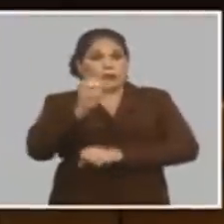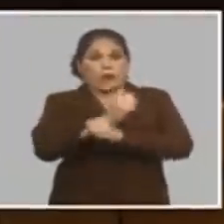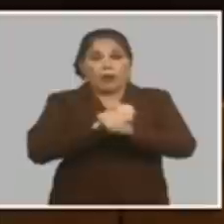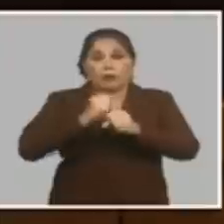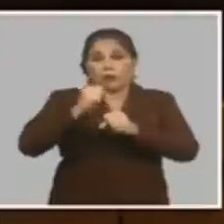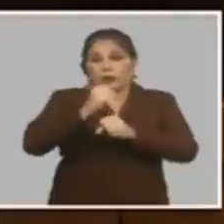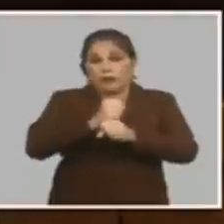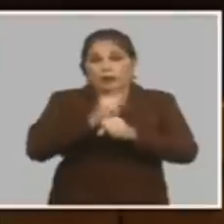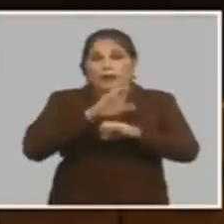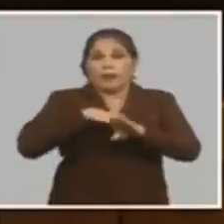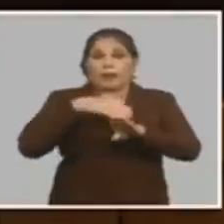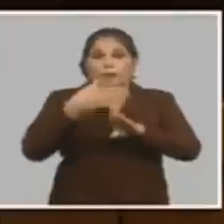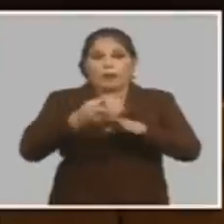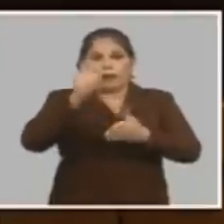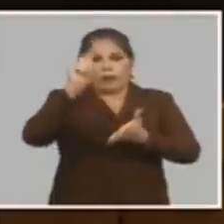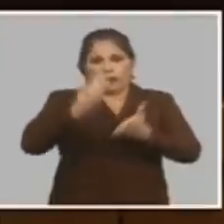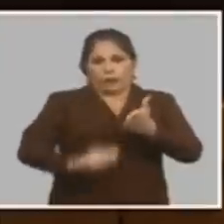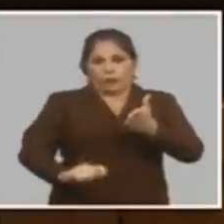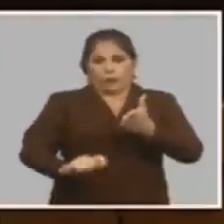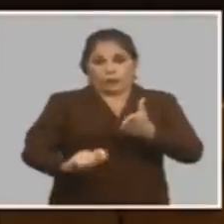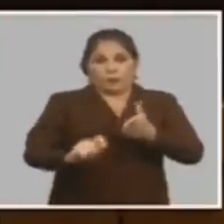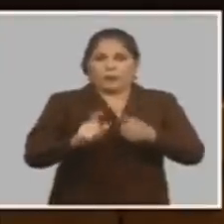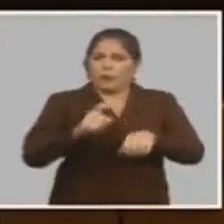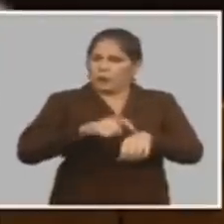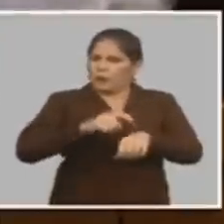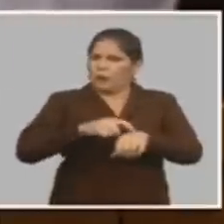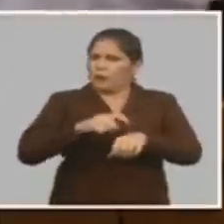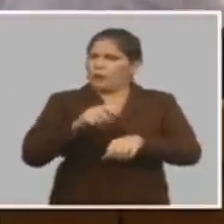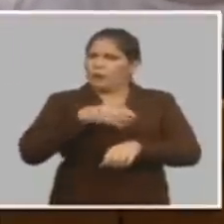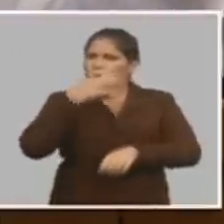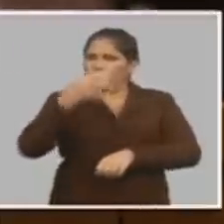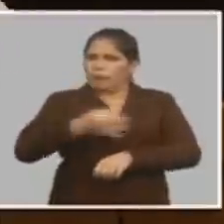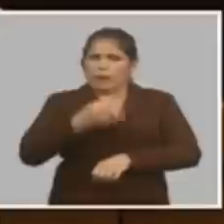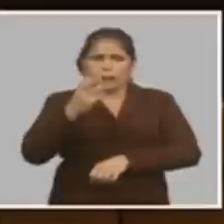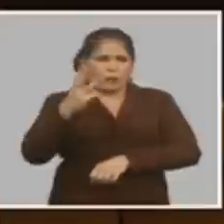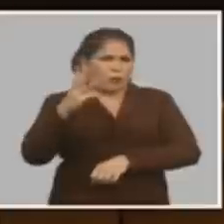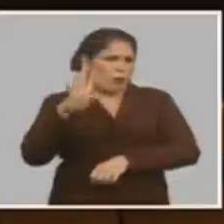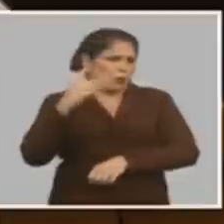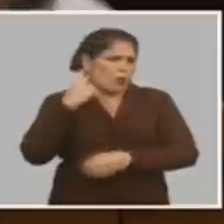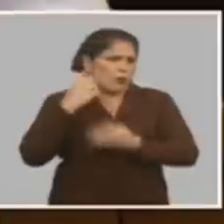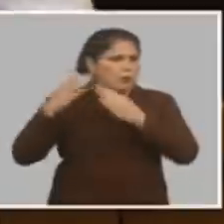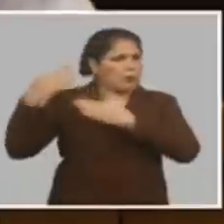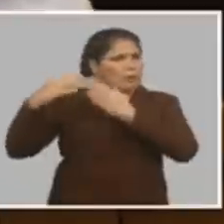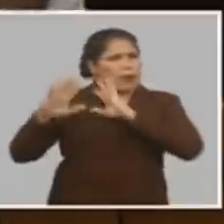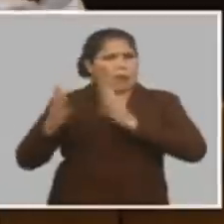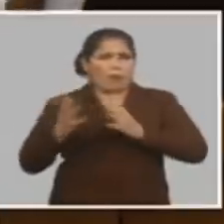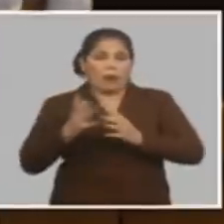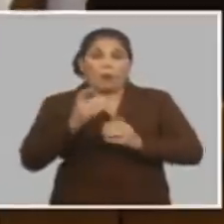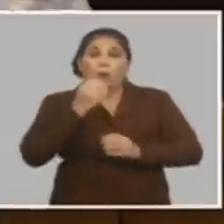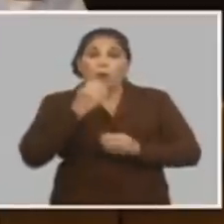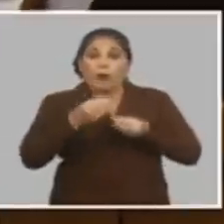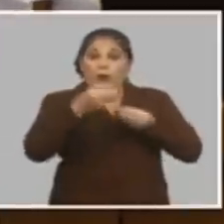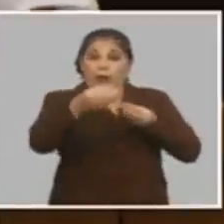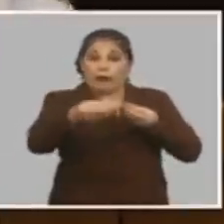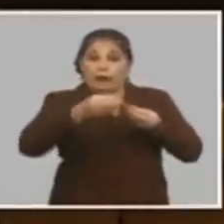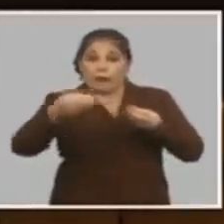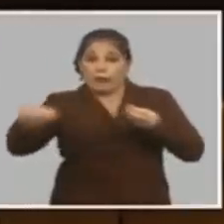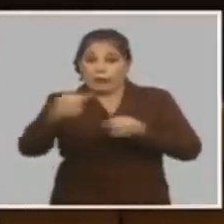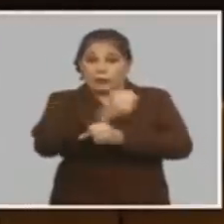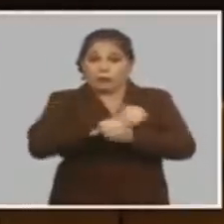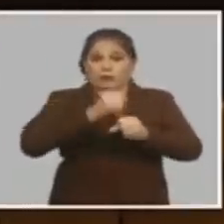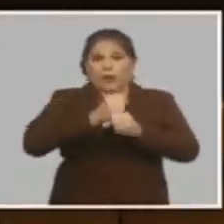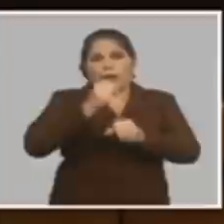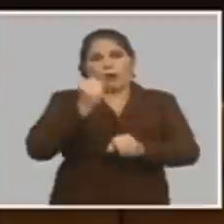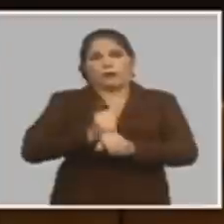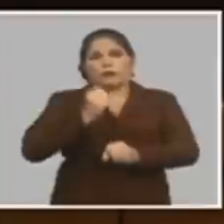utilidad después de impuestos hubo un momento que se dijo hace tres o cuatro años puede repartir utilidades a los